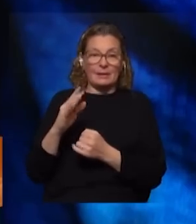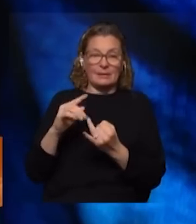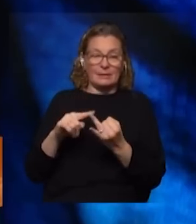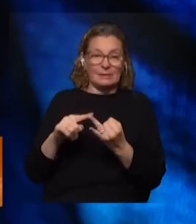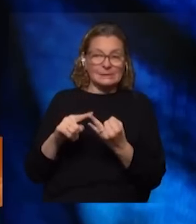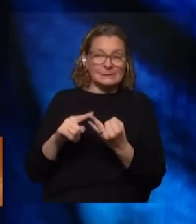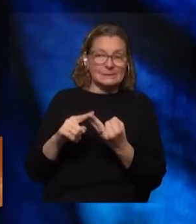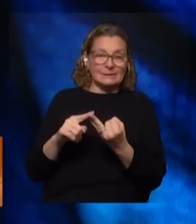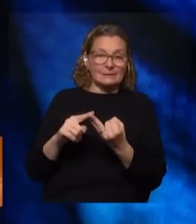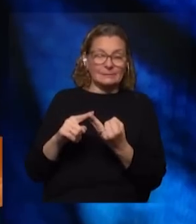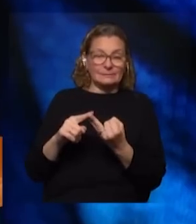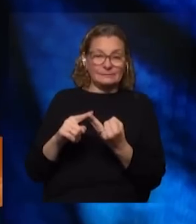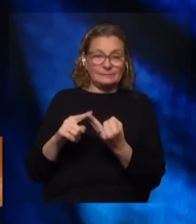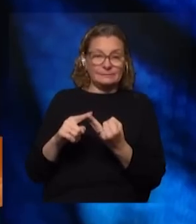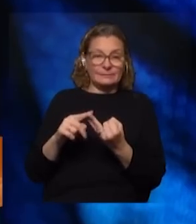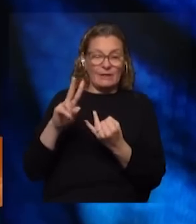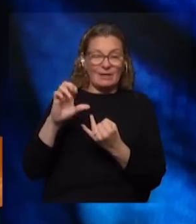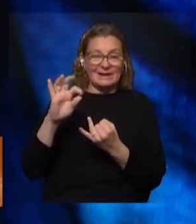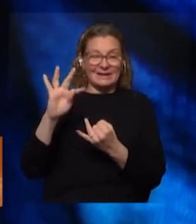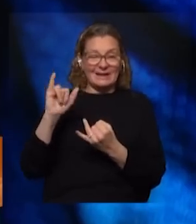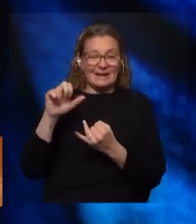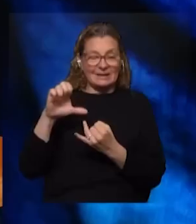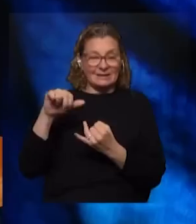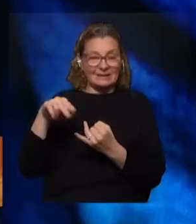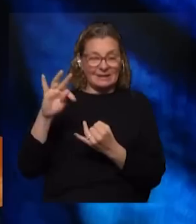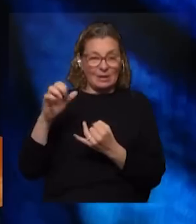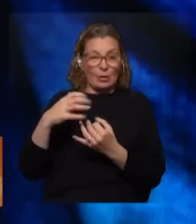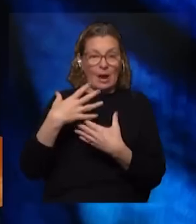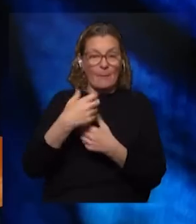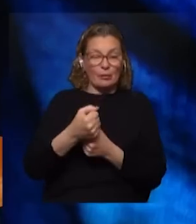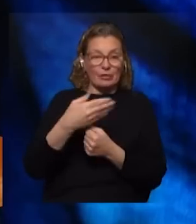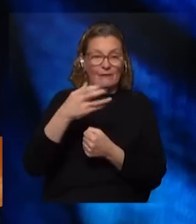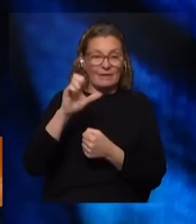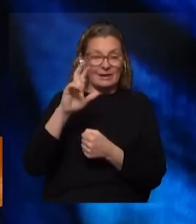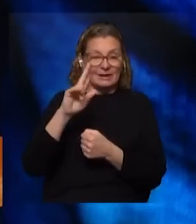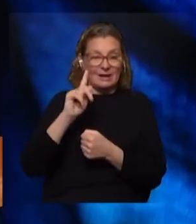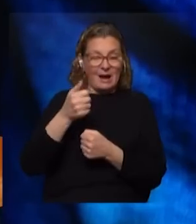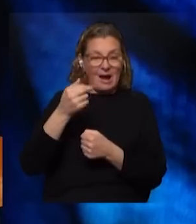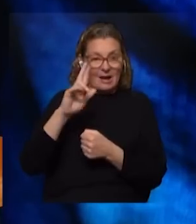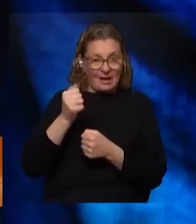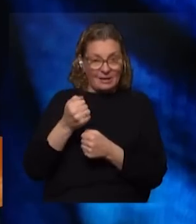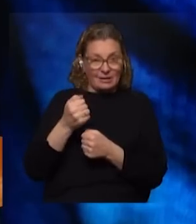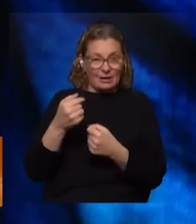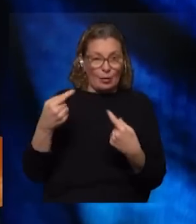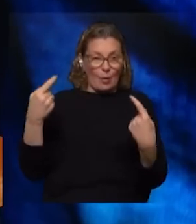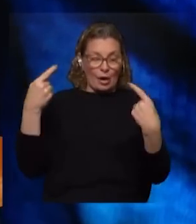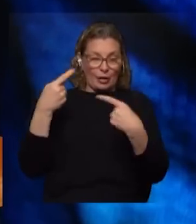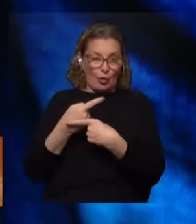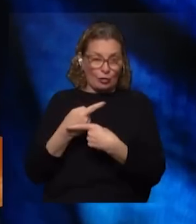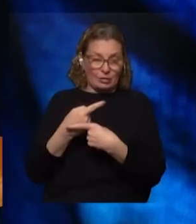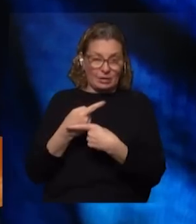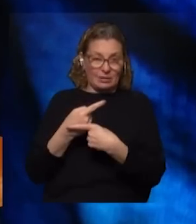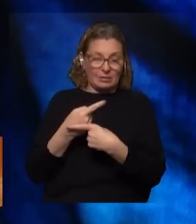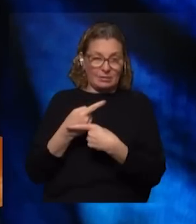este vertiente o que respaldan a Vergara convocatorias en contra del